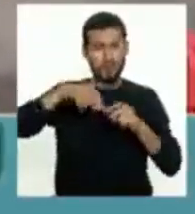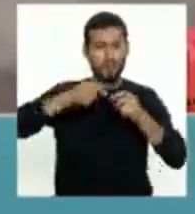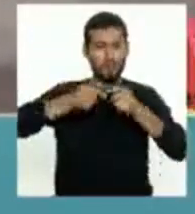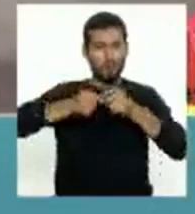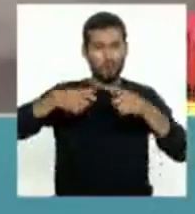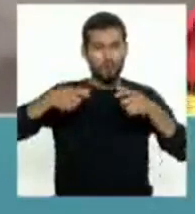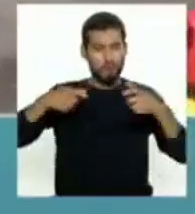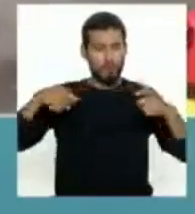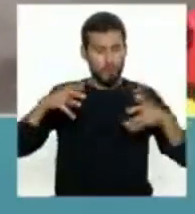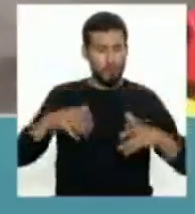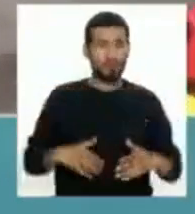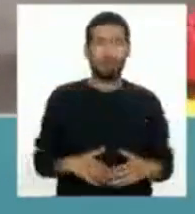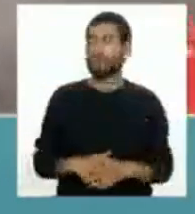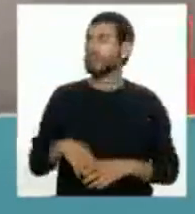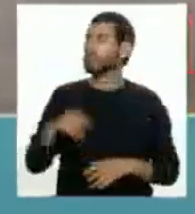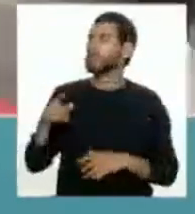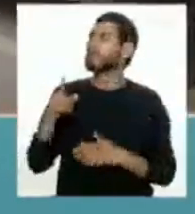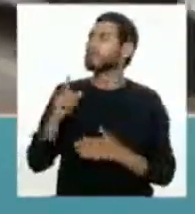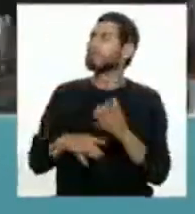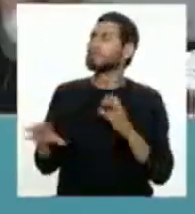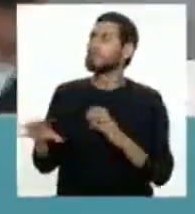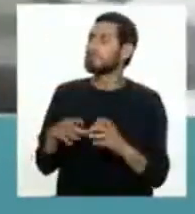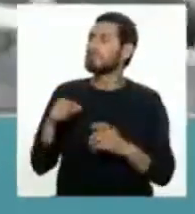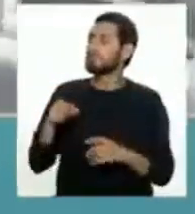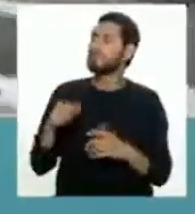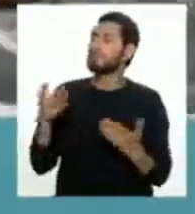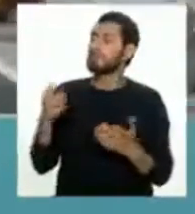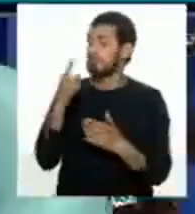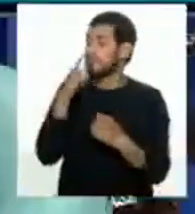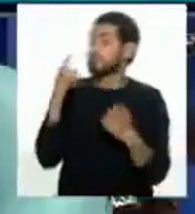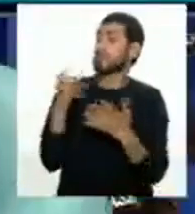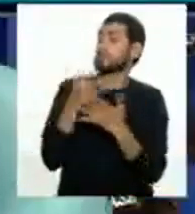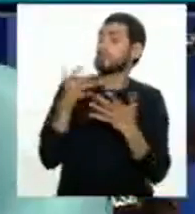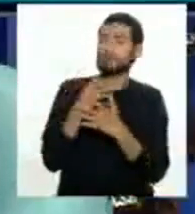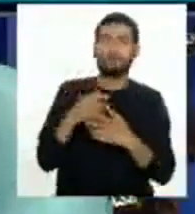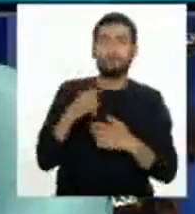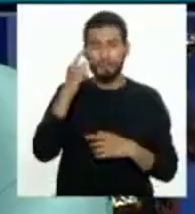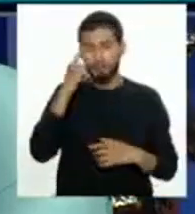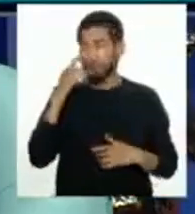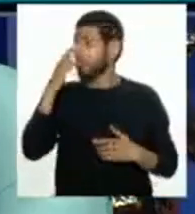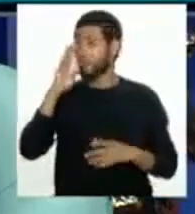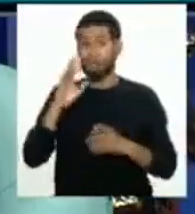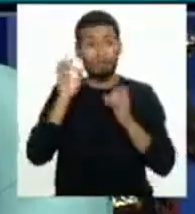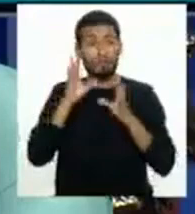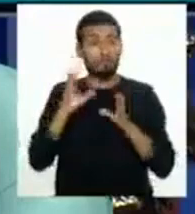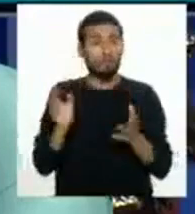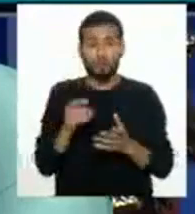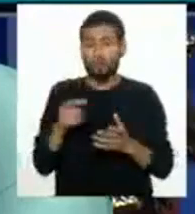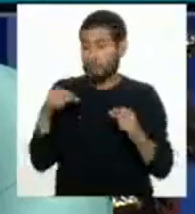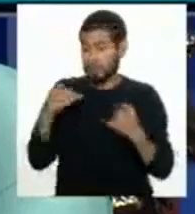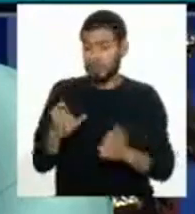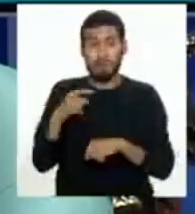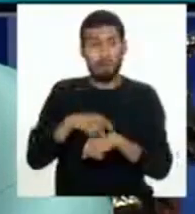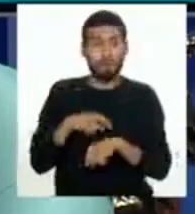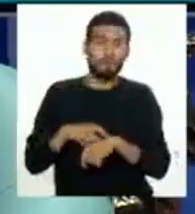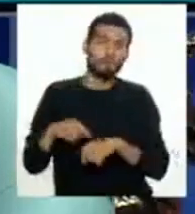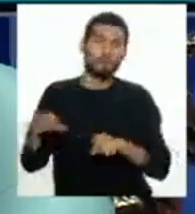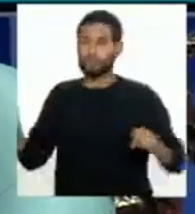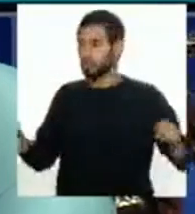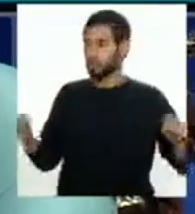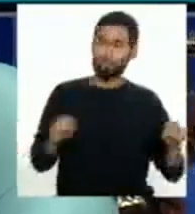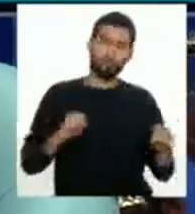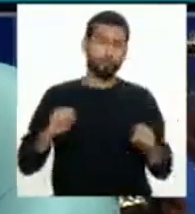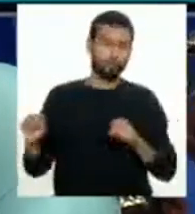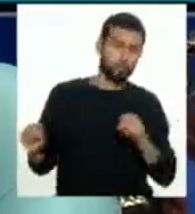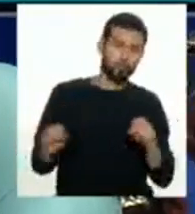científicamente no es Ahora, César, ¿qué hacemos con el tema del pánico? Si imaginemos que Dios no lo quiere, en este momento empezamos con un sismo de esa magnitud,